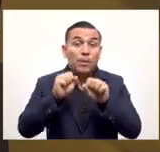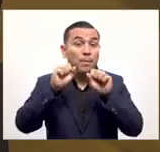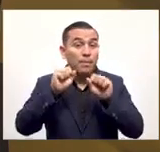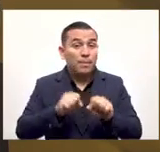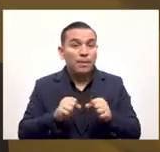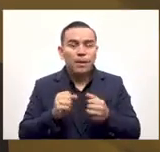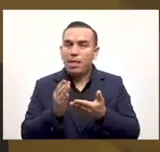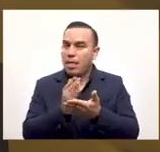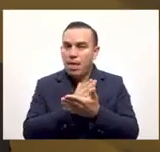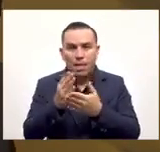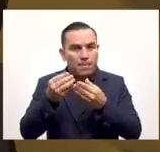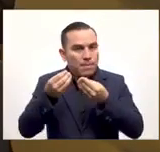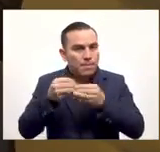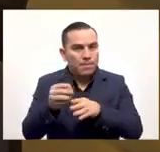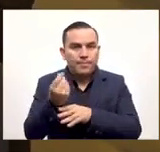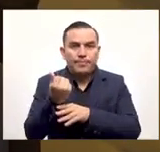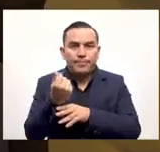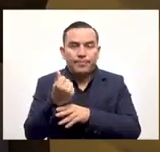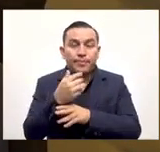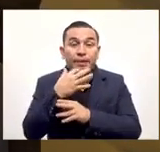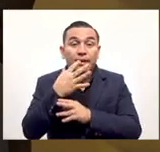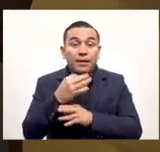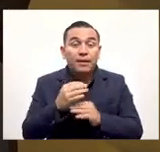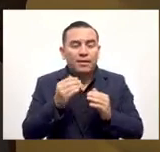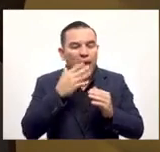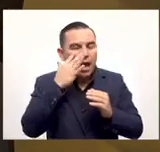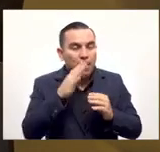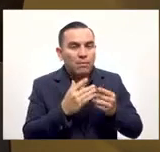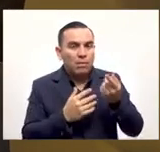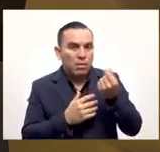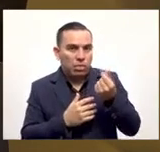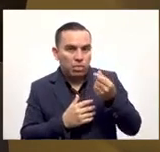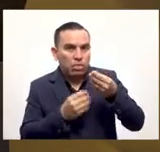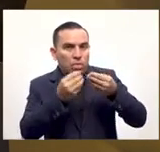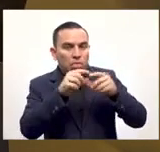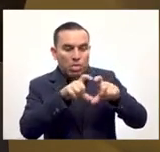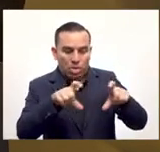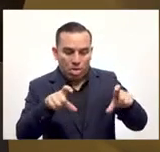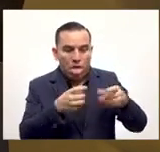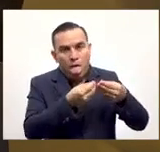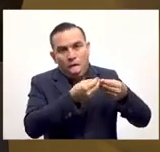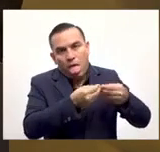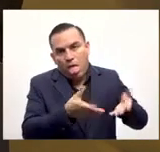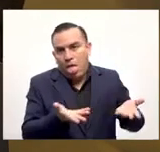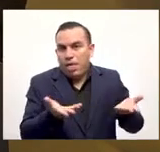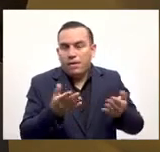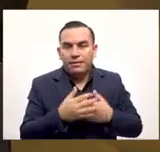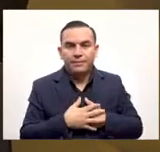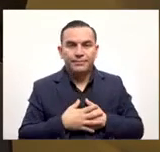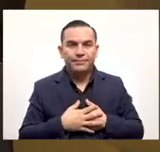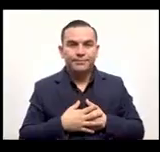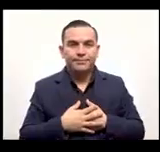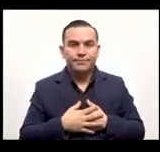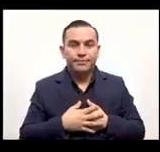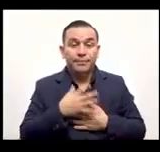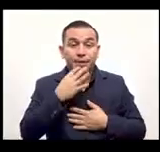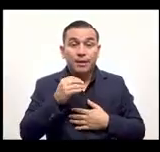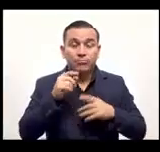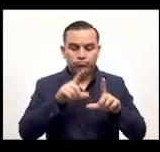le permiten no perder su dinero como si lo perdería en una billetera física o andando los billetes en la bolsa